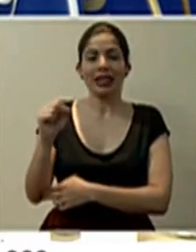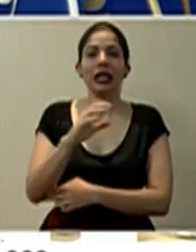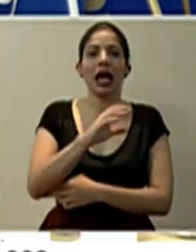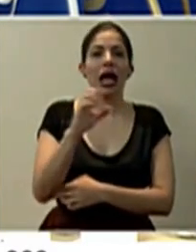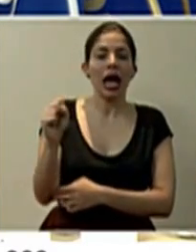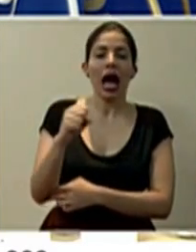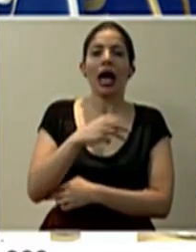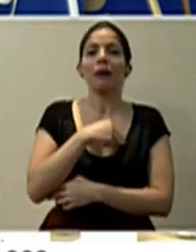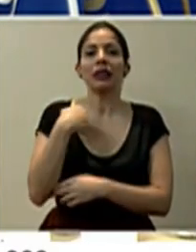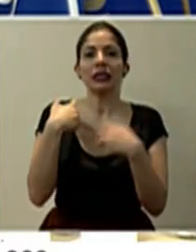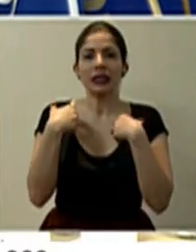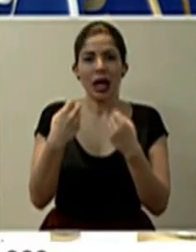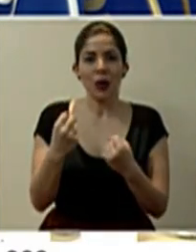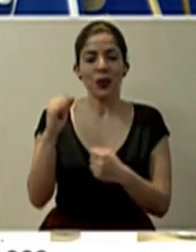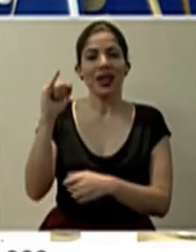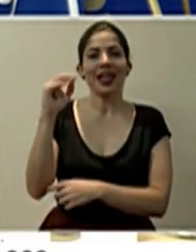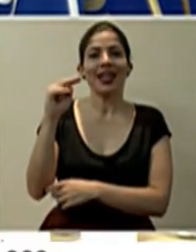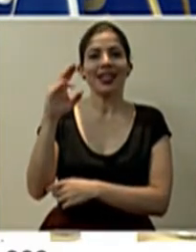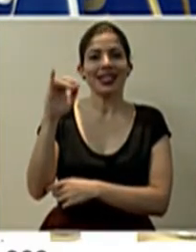Salud, a Inciensa.